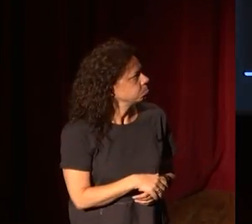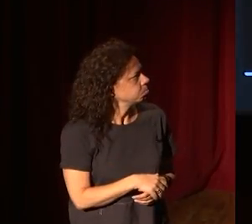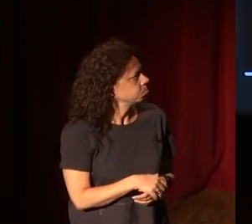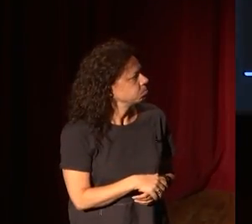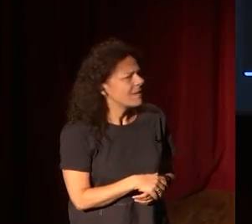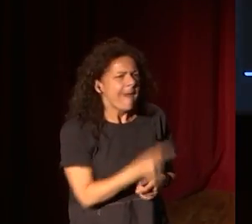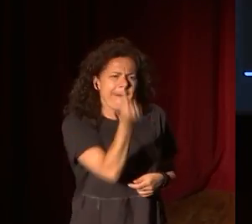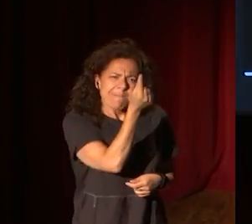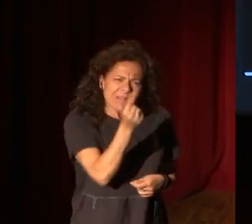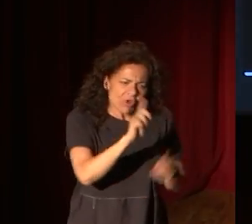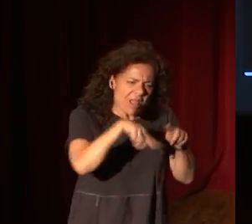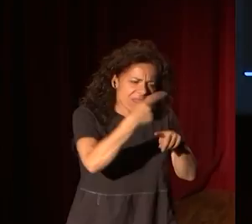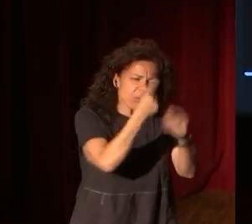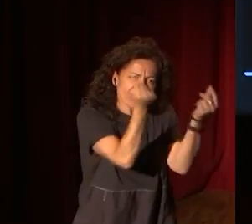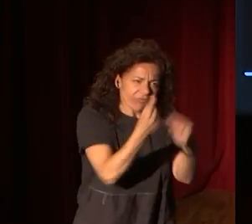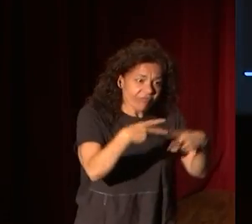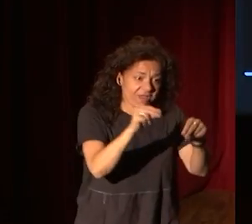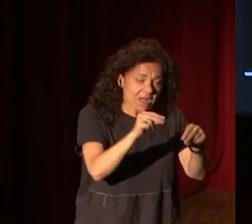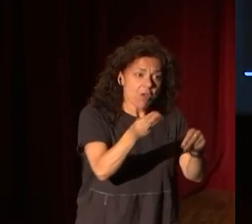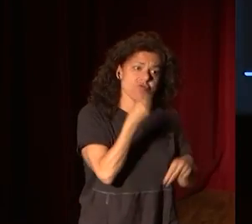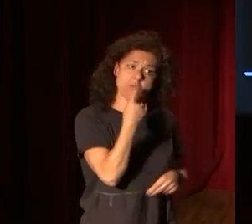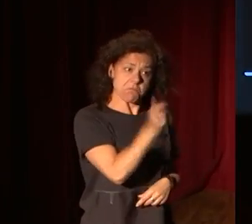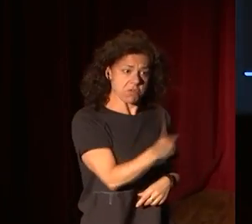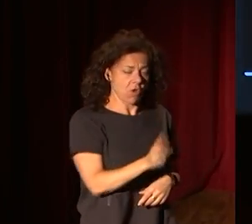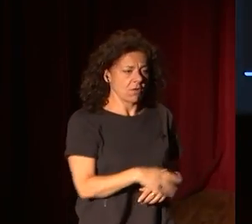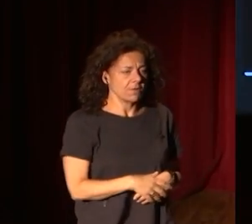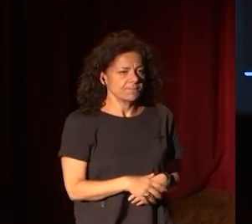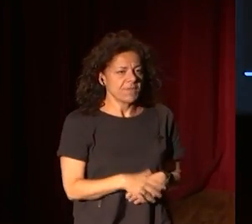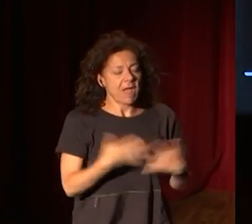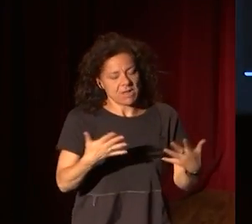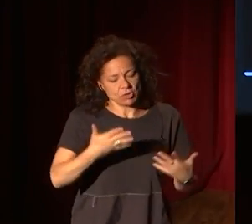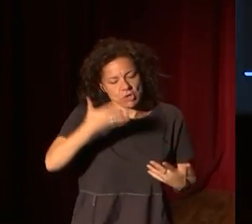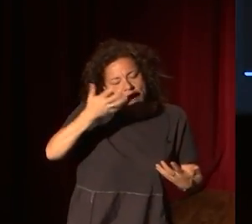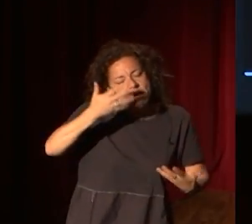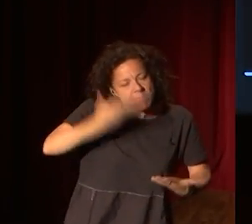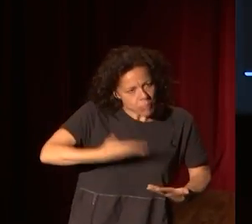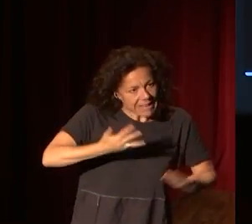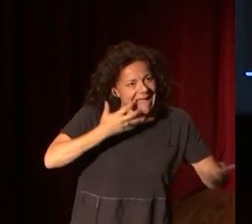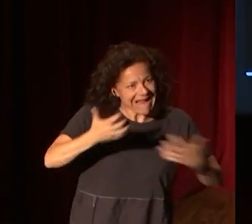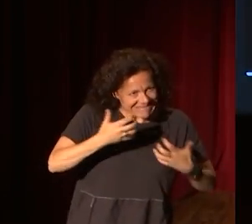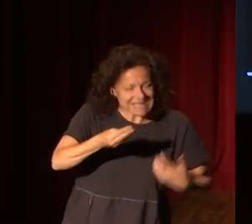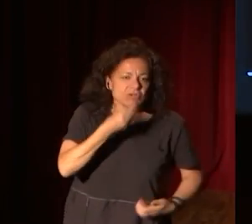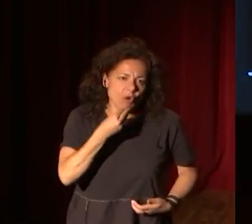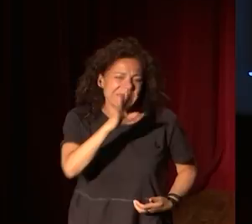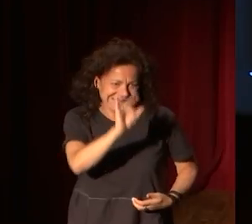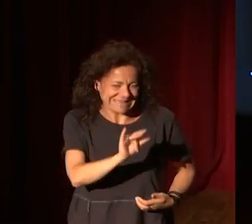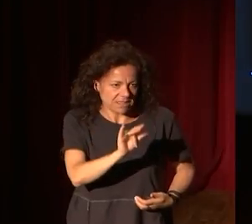¿Los pintores no se lo comían después? ¿Los pintores no comen, o qué? Bueno, o sea, los grandes artistas sí, pero los otros no comen muy bien.